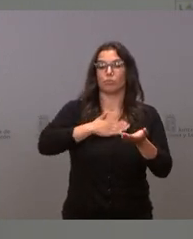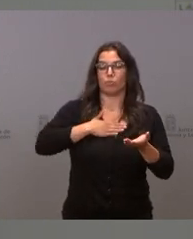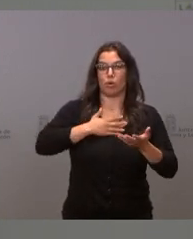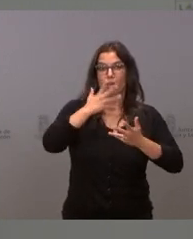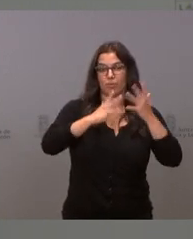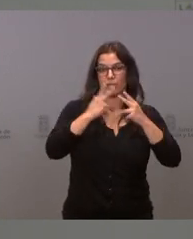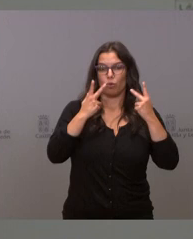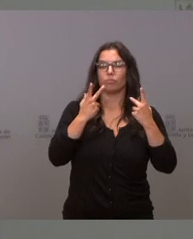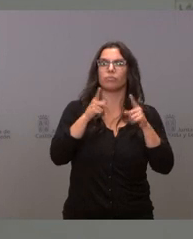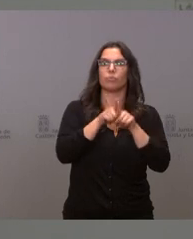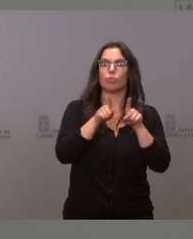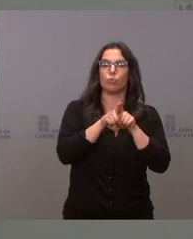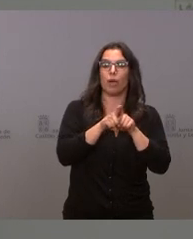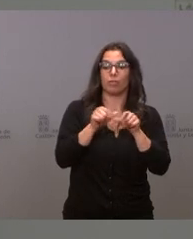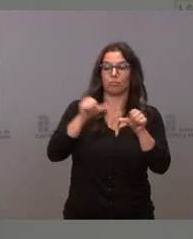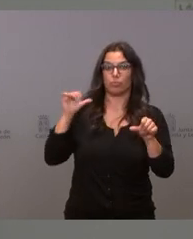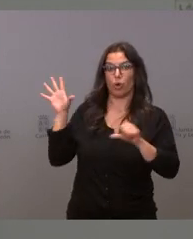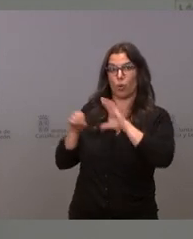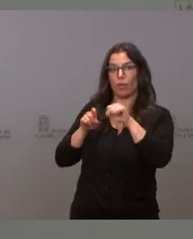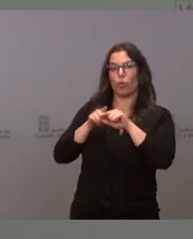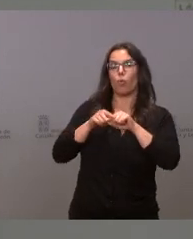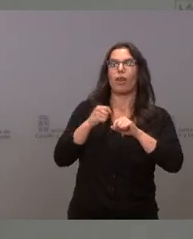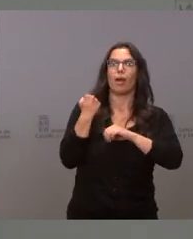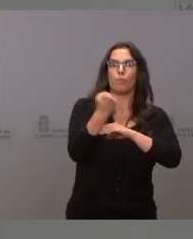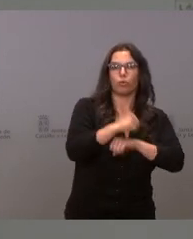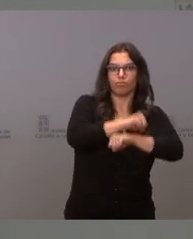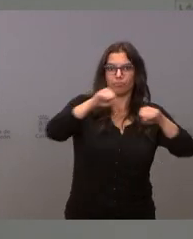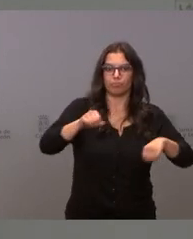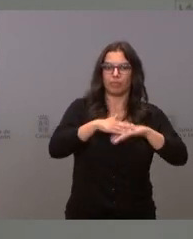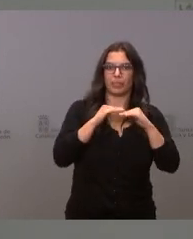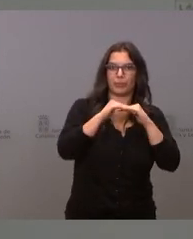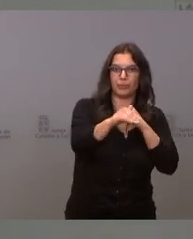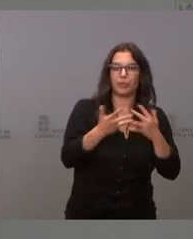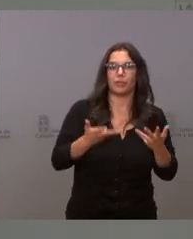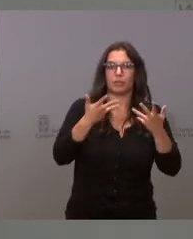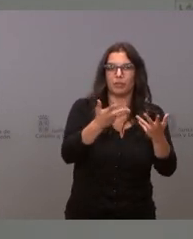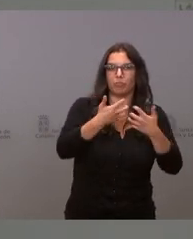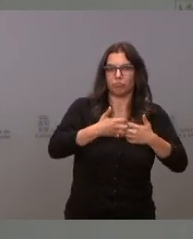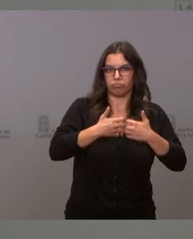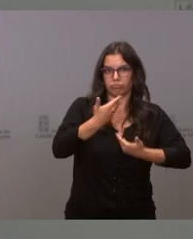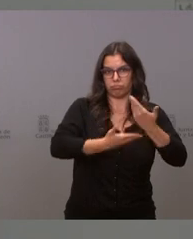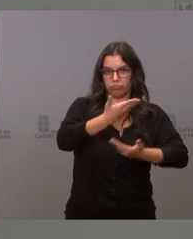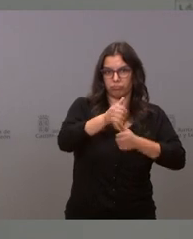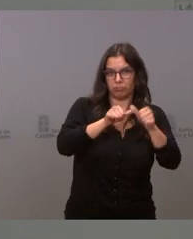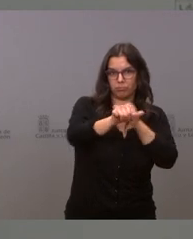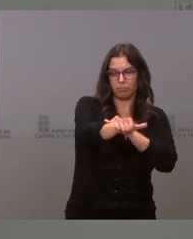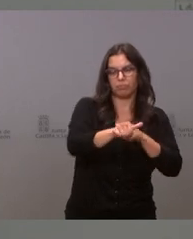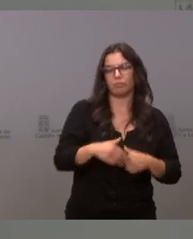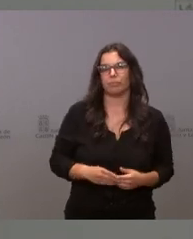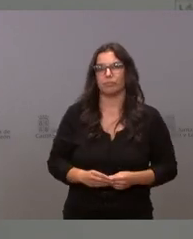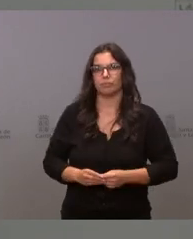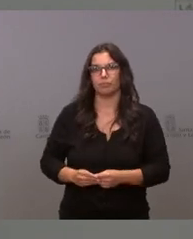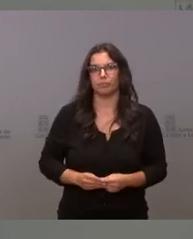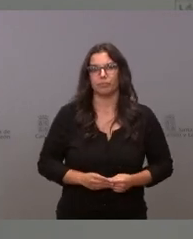avanzado a los ya adquiridos previamente para mantener su estabilidad y su disponibilidad y su rendimiento en todas las aplicaciones